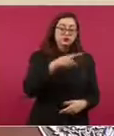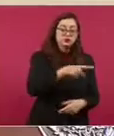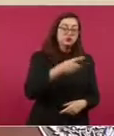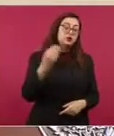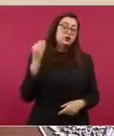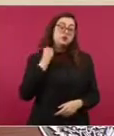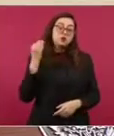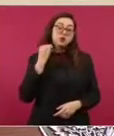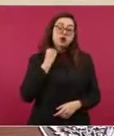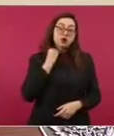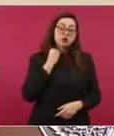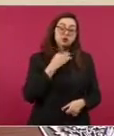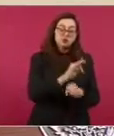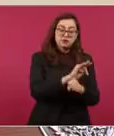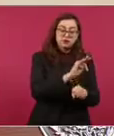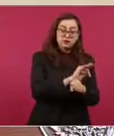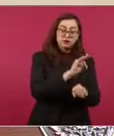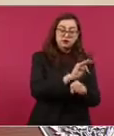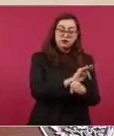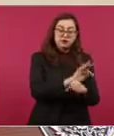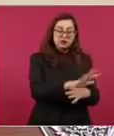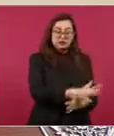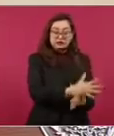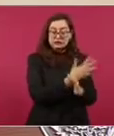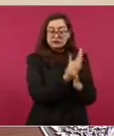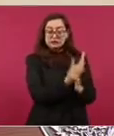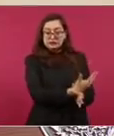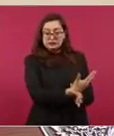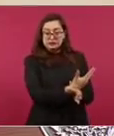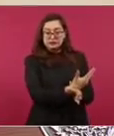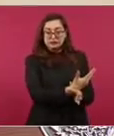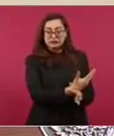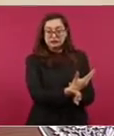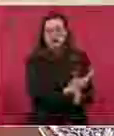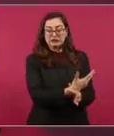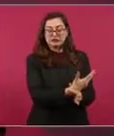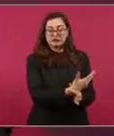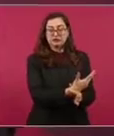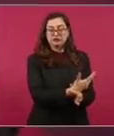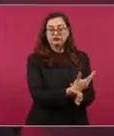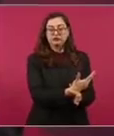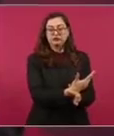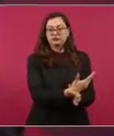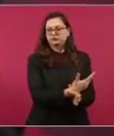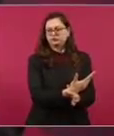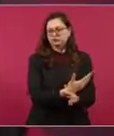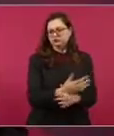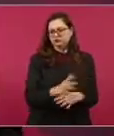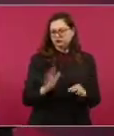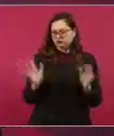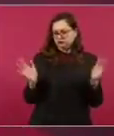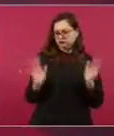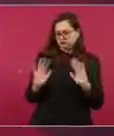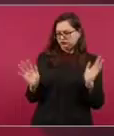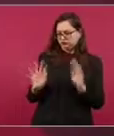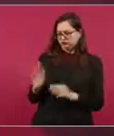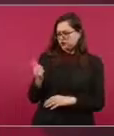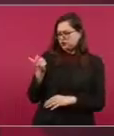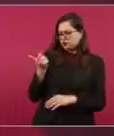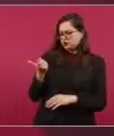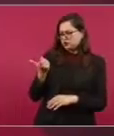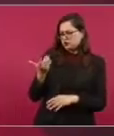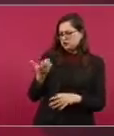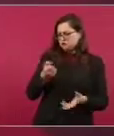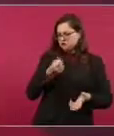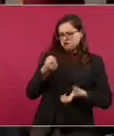de que no tenía México por qué ir a litigar